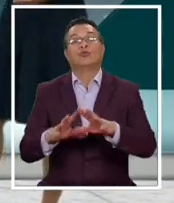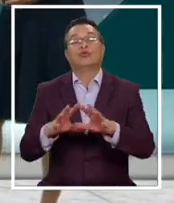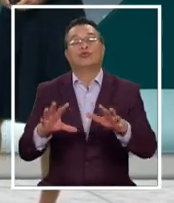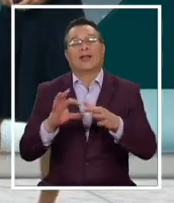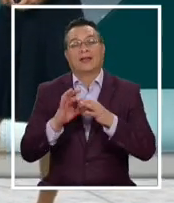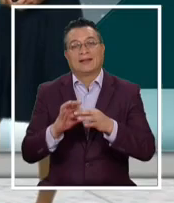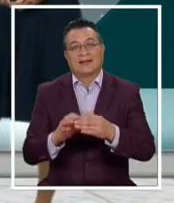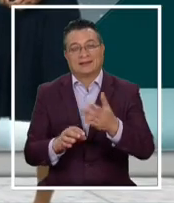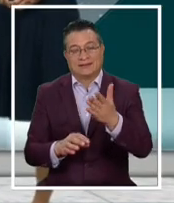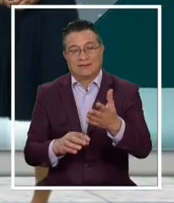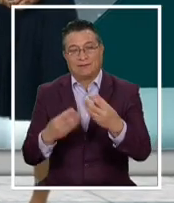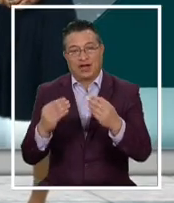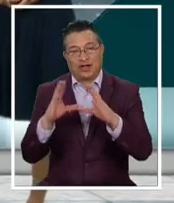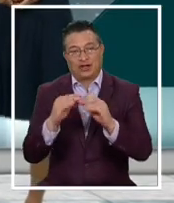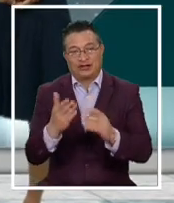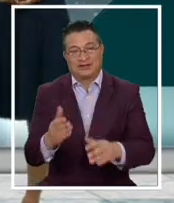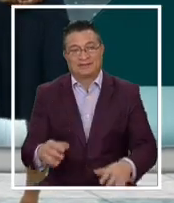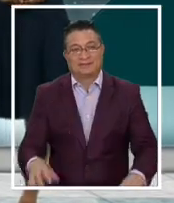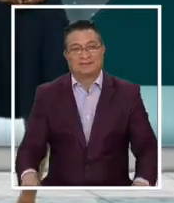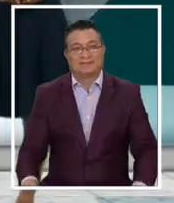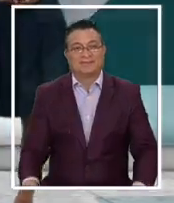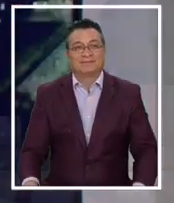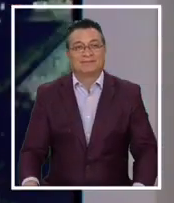gracias. Gracias a ti. Buenas noches a todos.